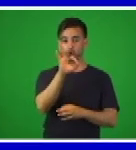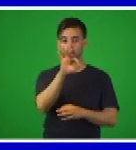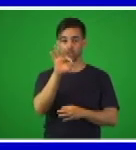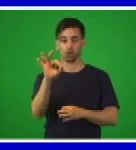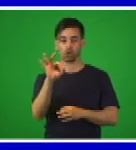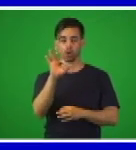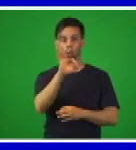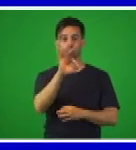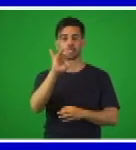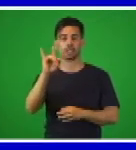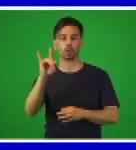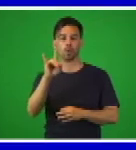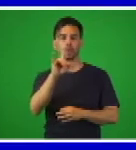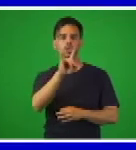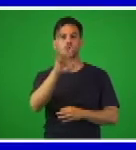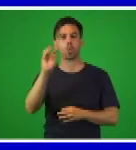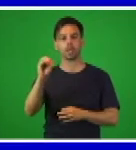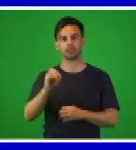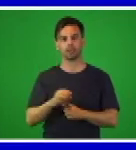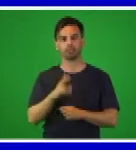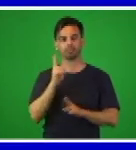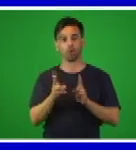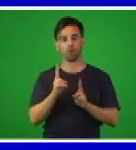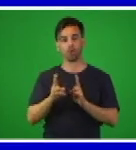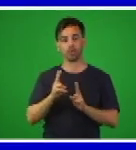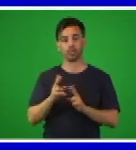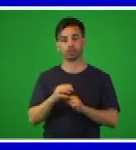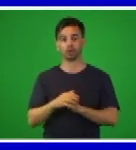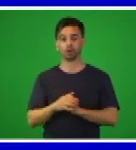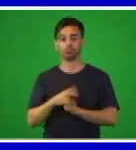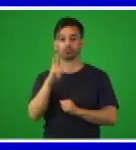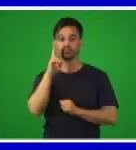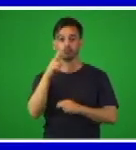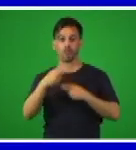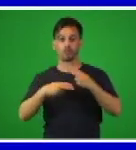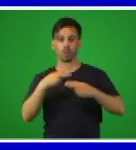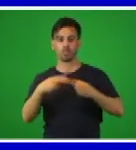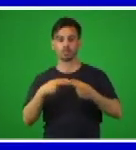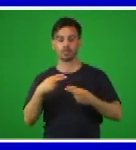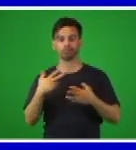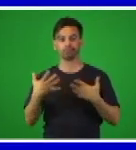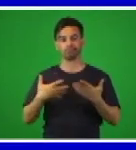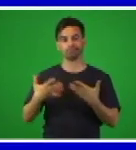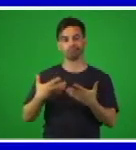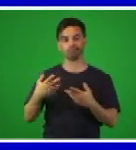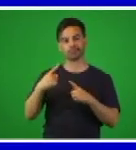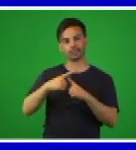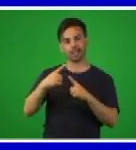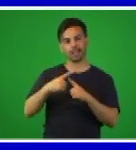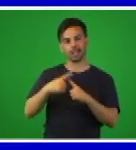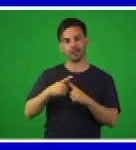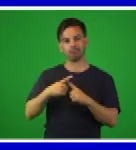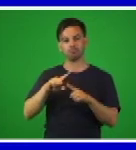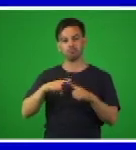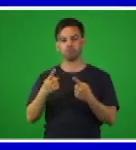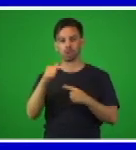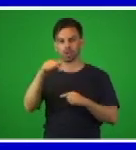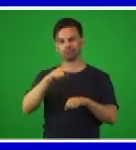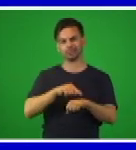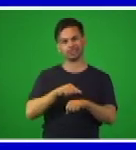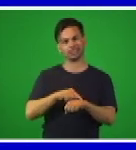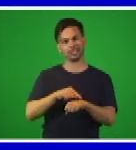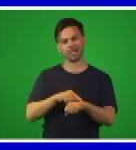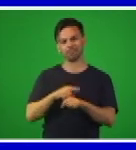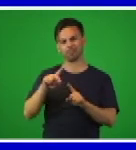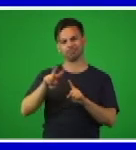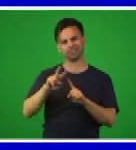89 y 90. Esta es una orientación que vamos a hacer de la actividad porque, por supuesto, en este tiempo de la emisión televisiva